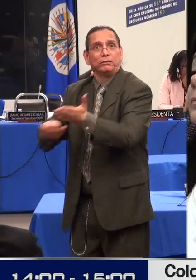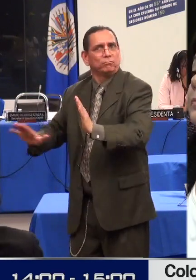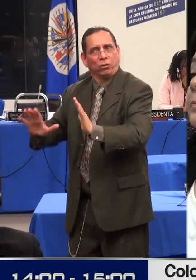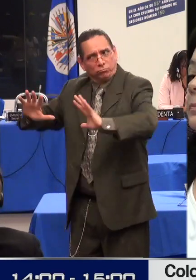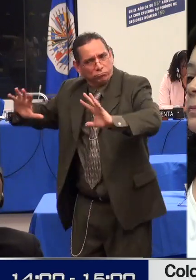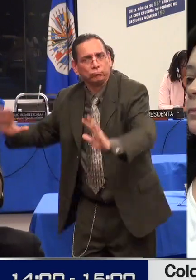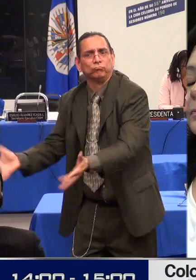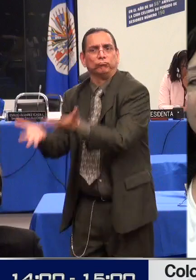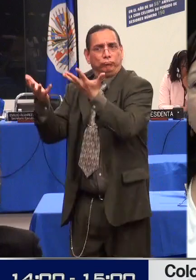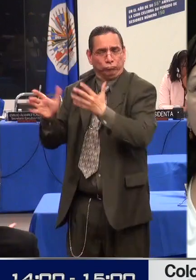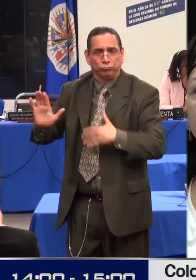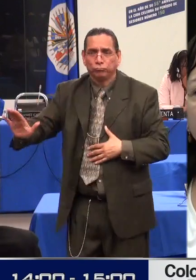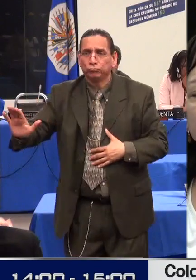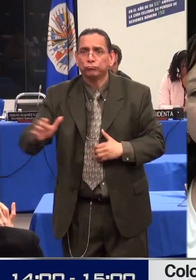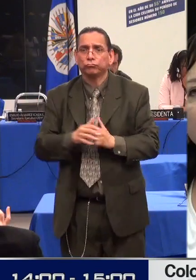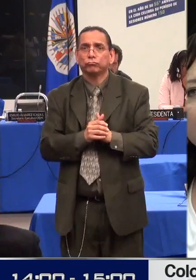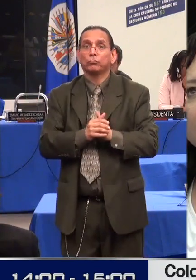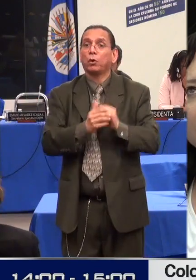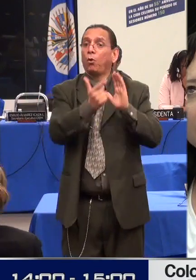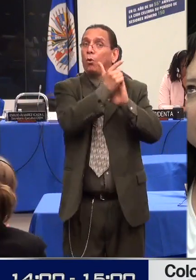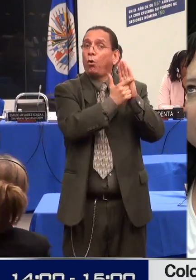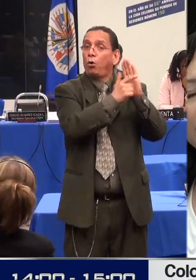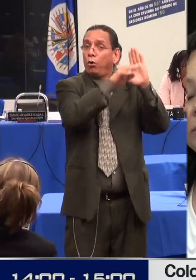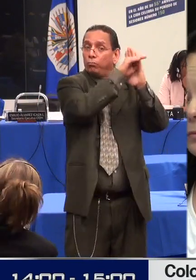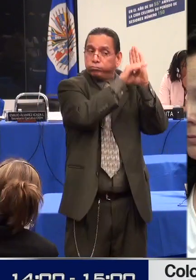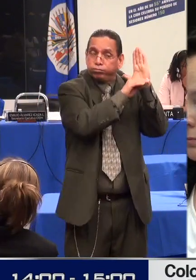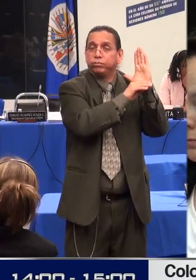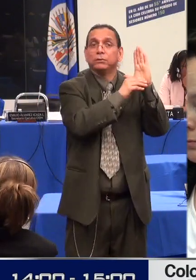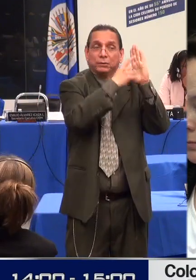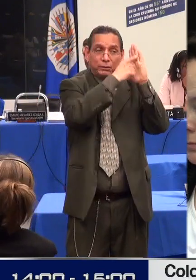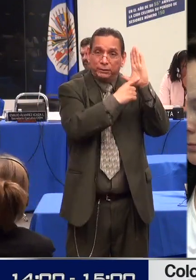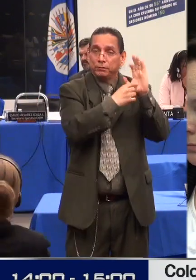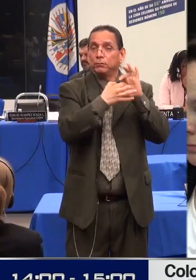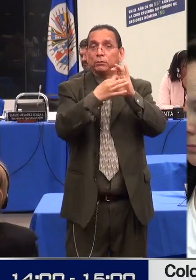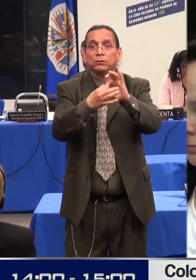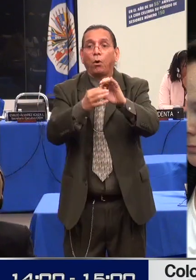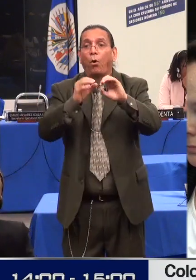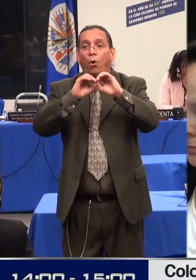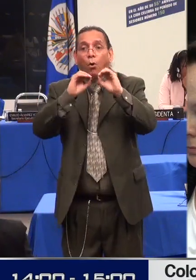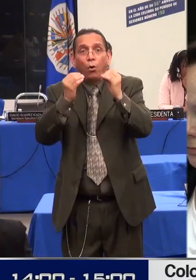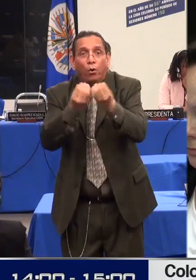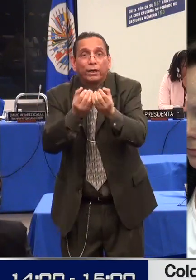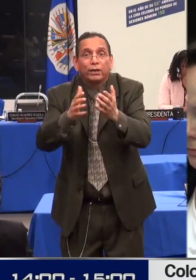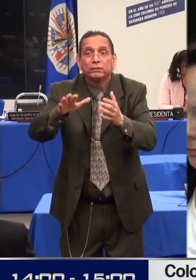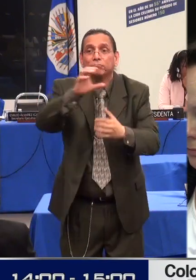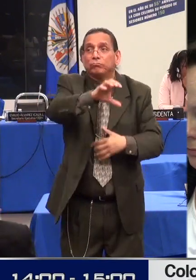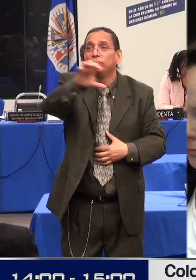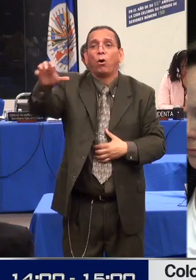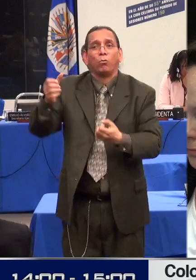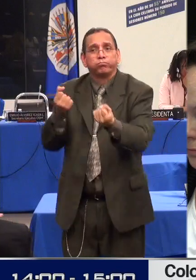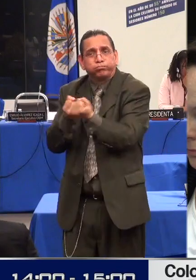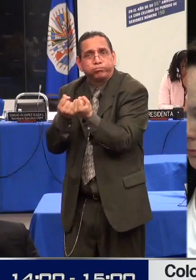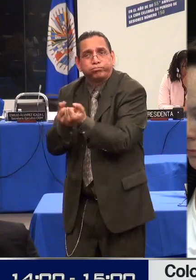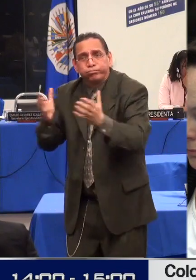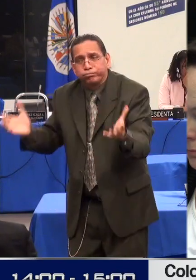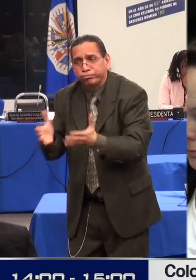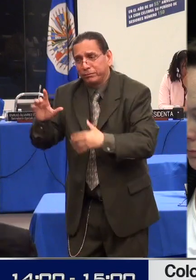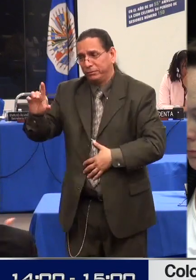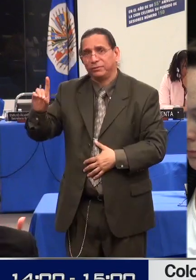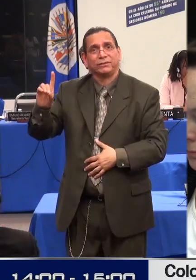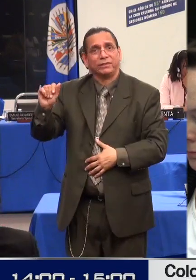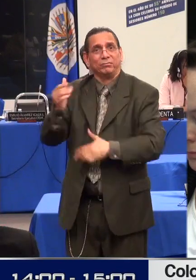discapacidad, redes sociales, la academia y los organismos de cooperación internacional. Los debates en torno de la